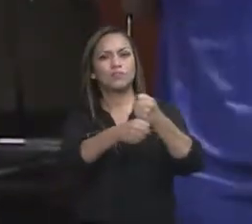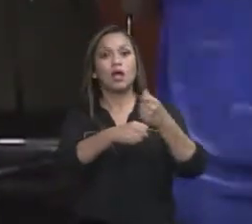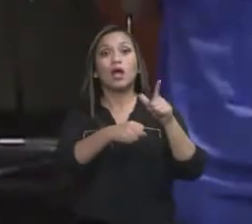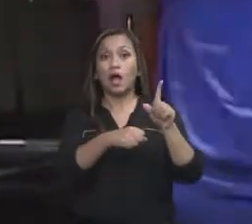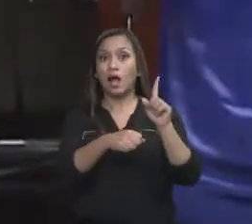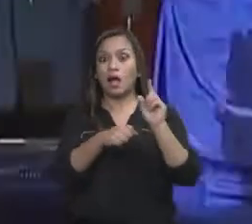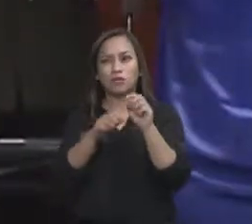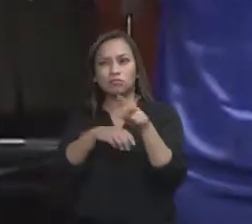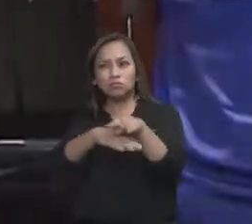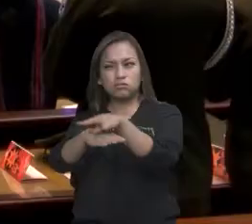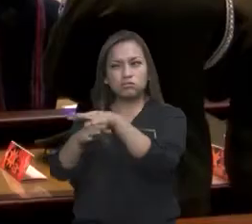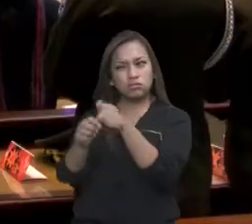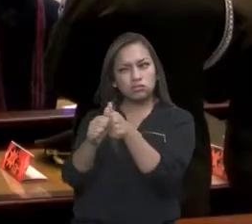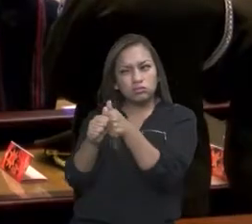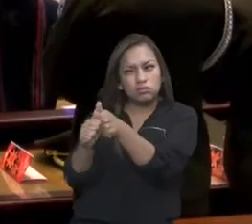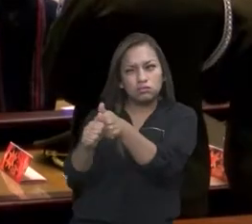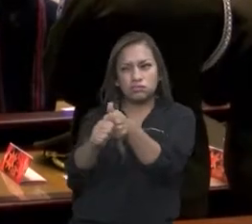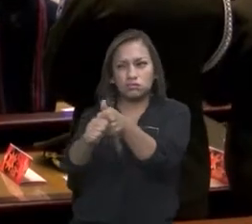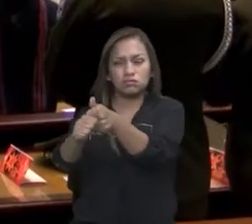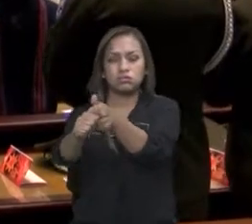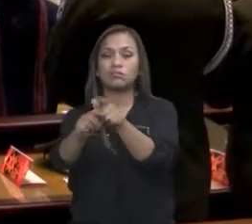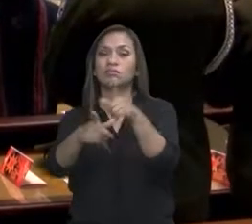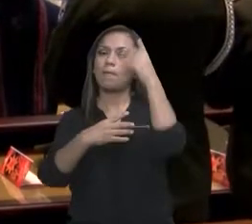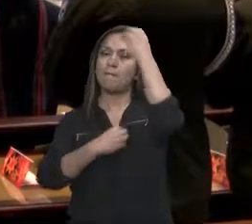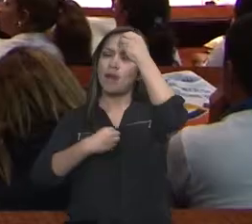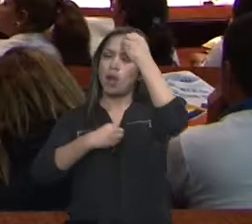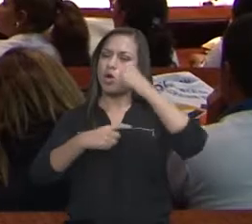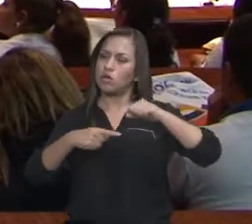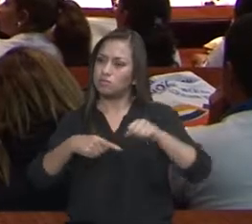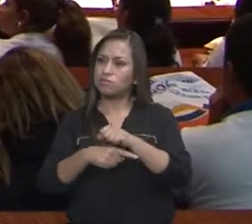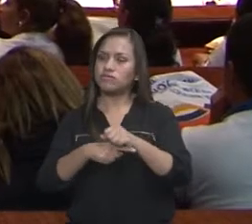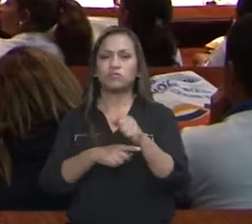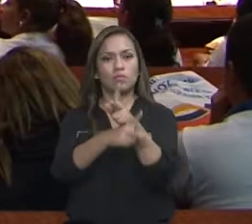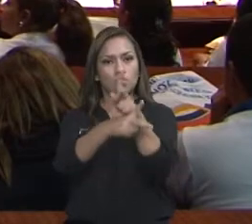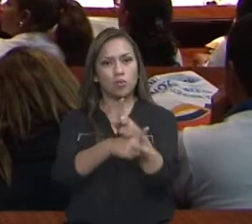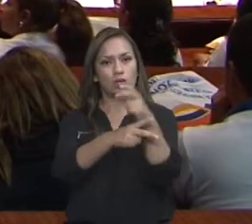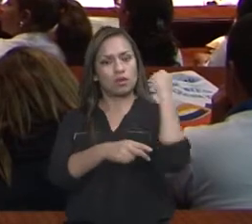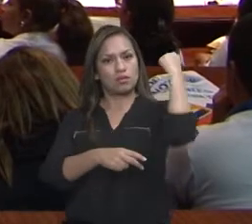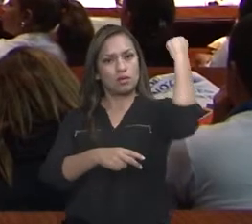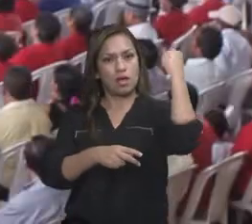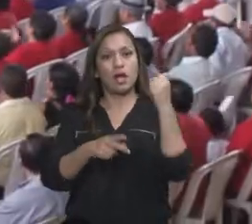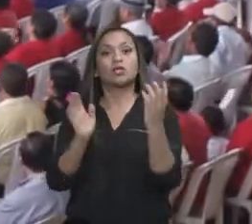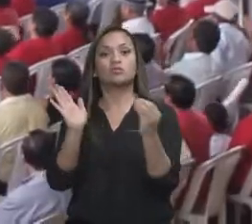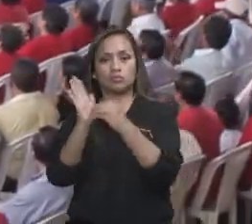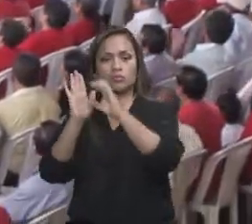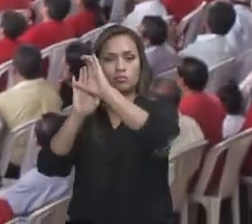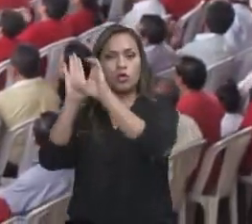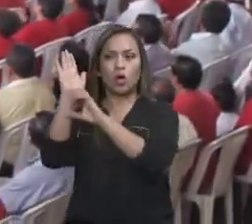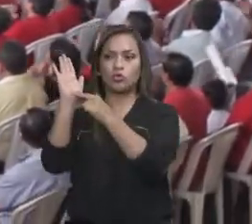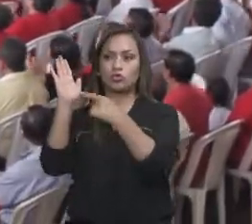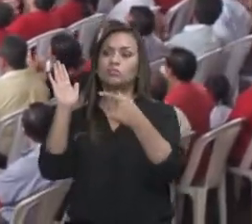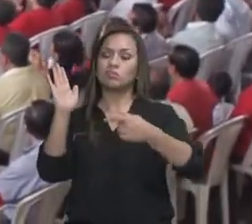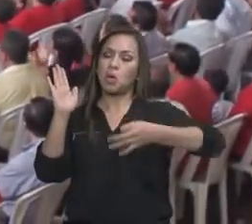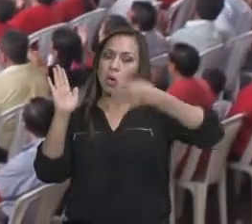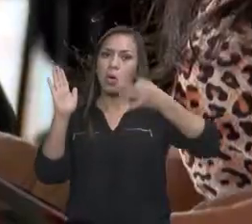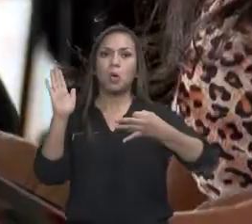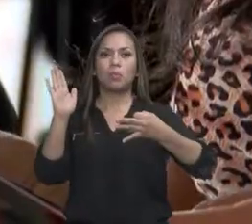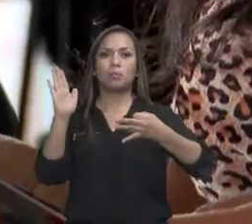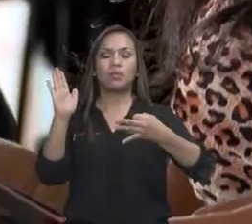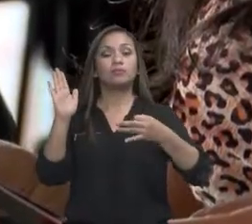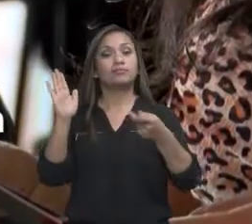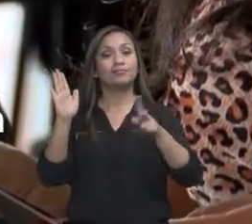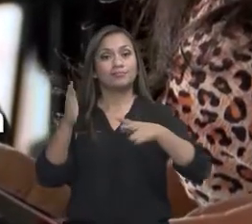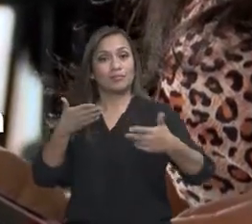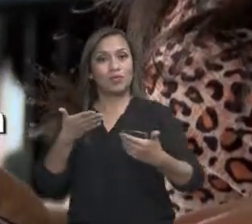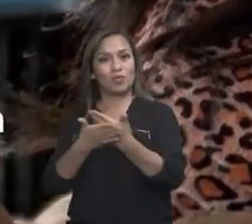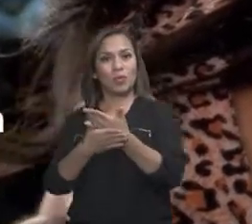emprender una tarea legislativa y de fiscalización que desarrolle los principios, garantías y derechos establecidos en